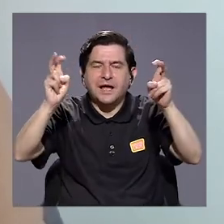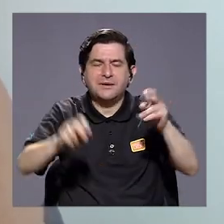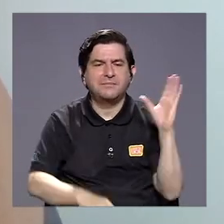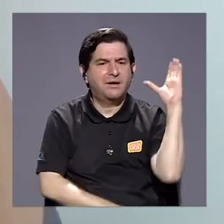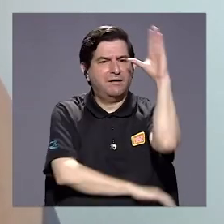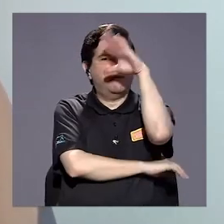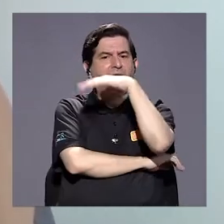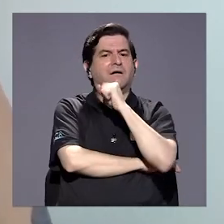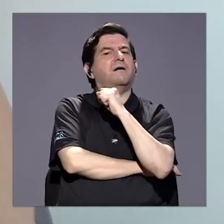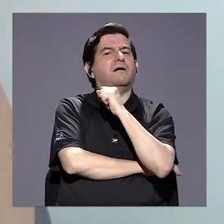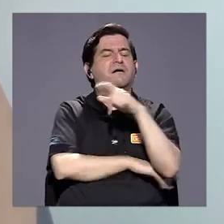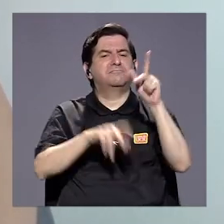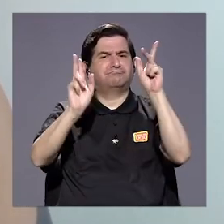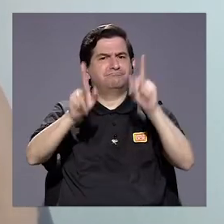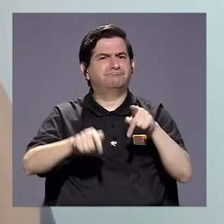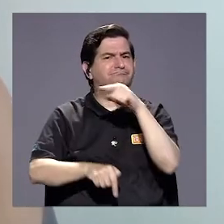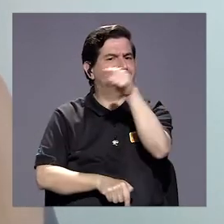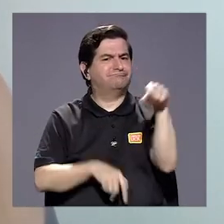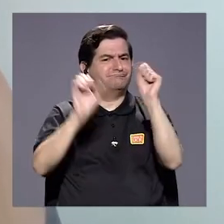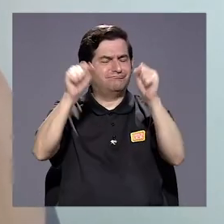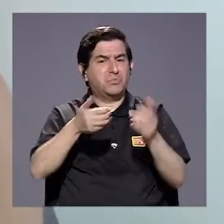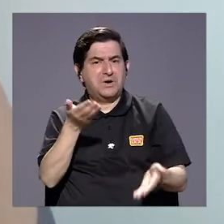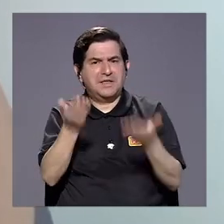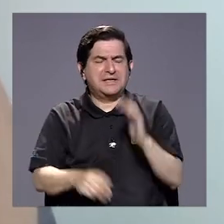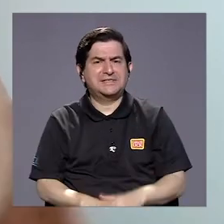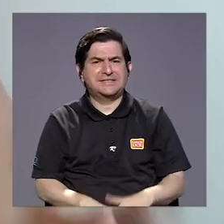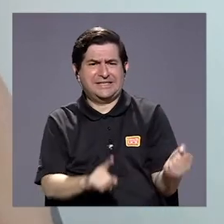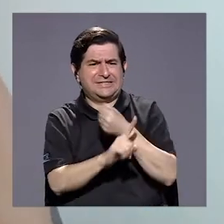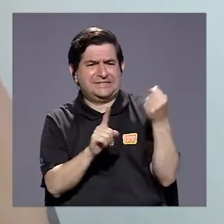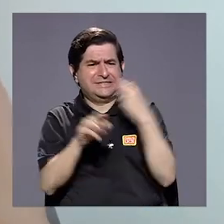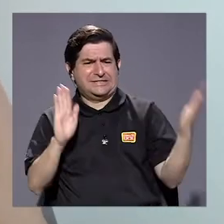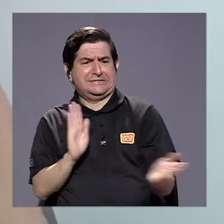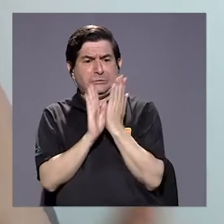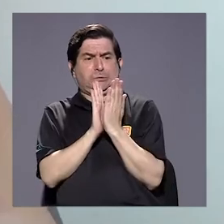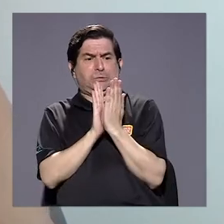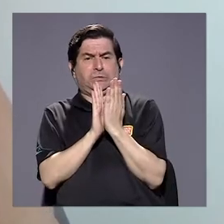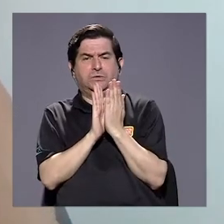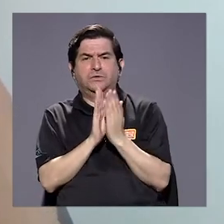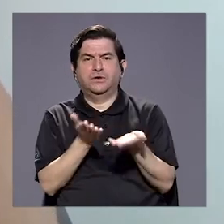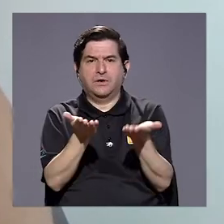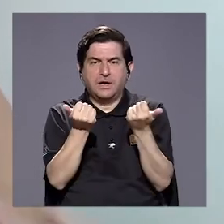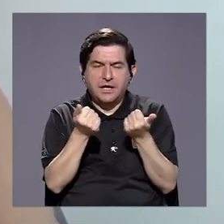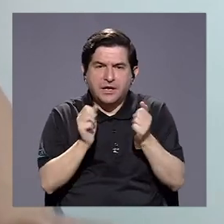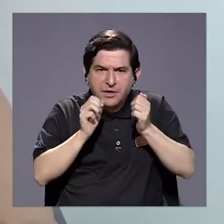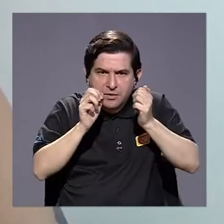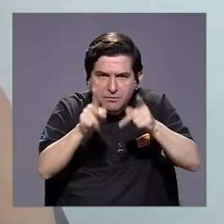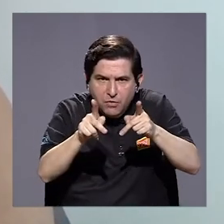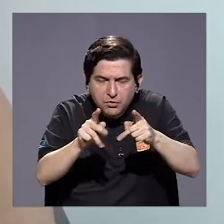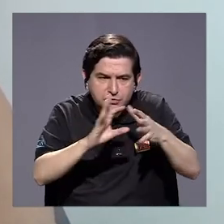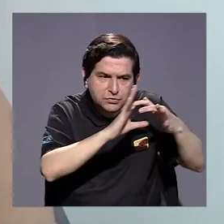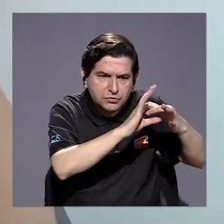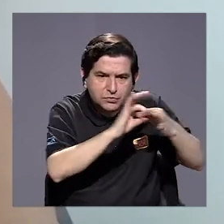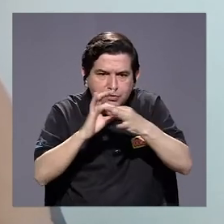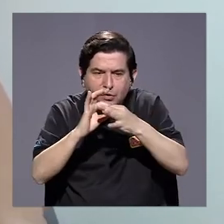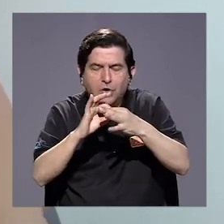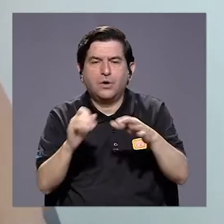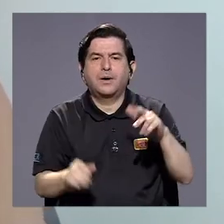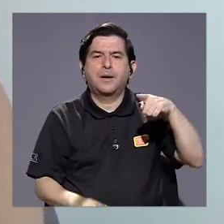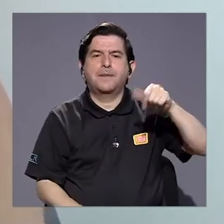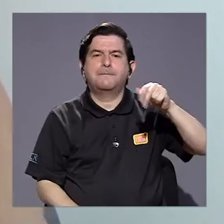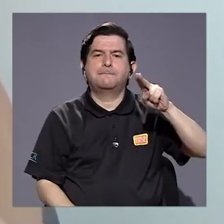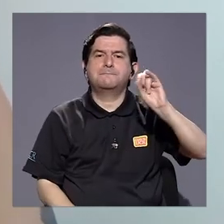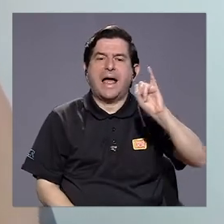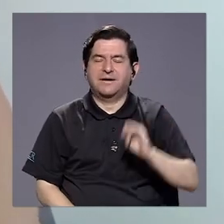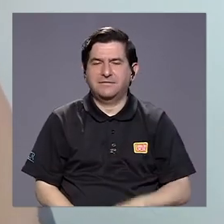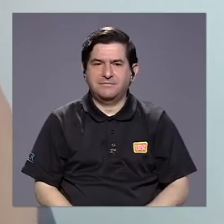darnos cuenta que las personas pueden estar enfrentando violencia y queremos empujar la posibilidad de coordinación con el PANI de